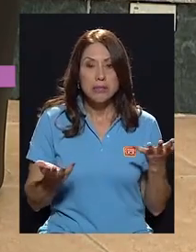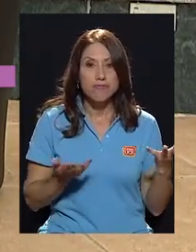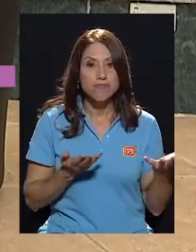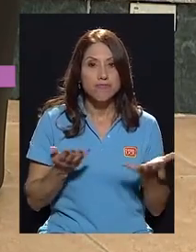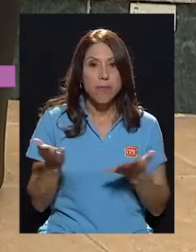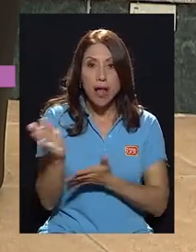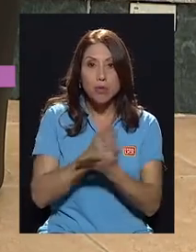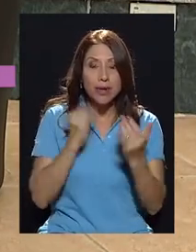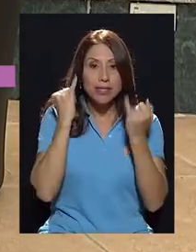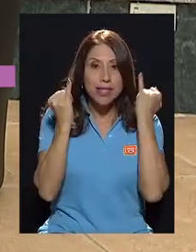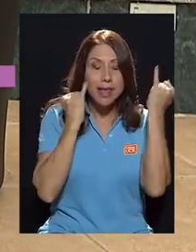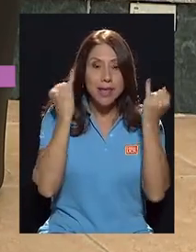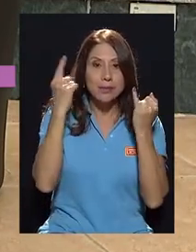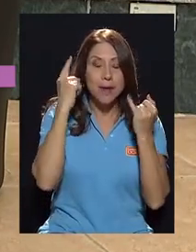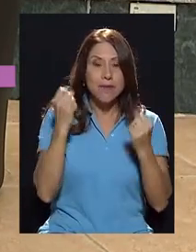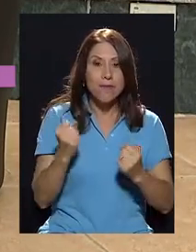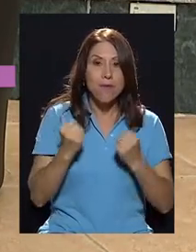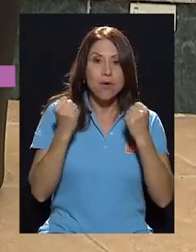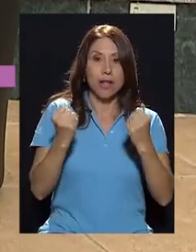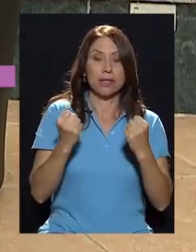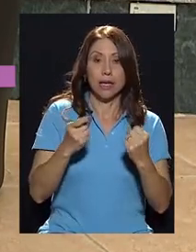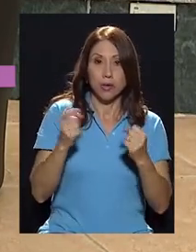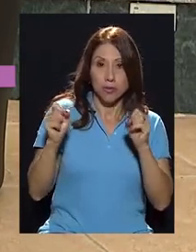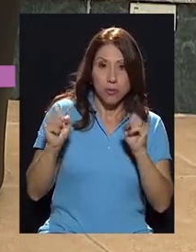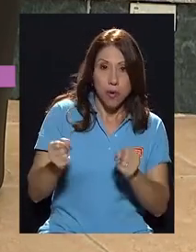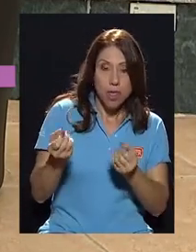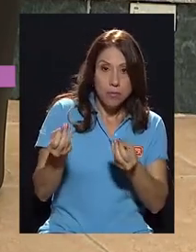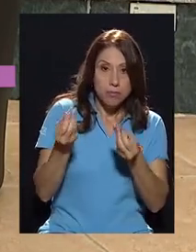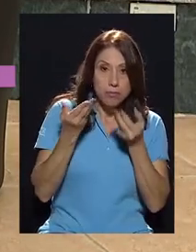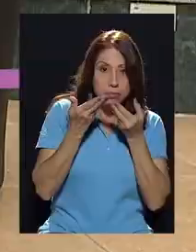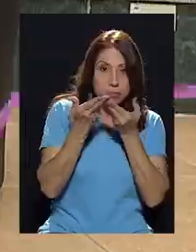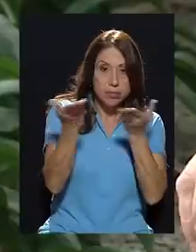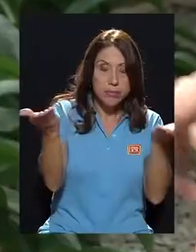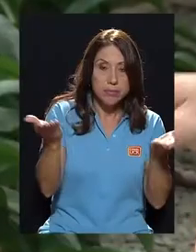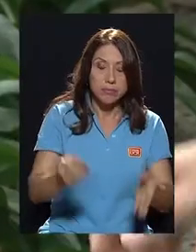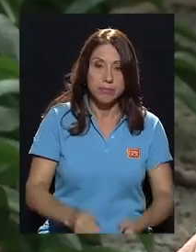¿Algunas ideas para fortalecerlo que usted nos pueda compartir?